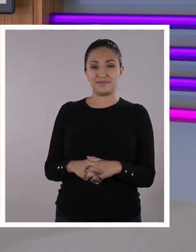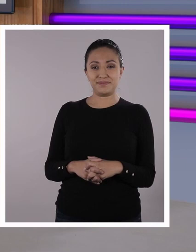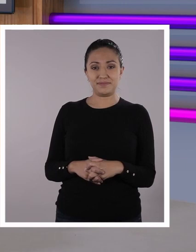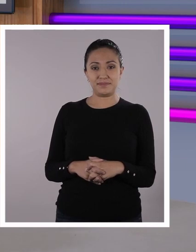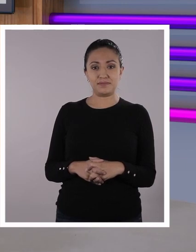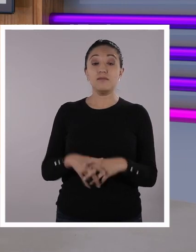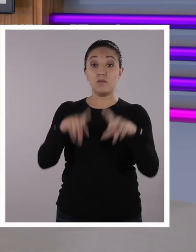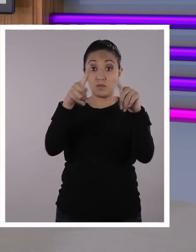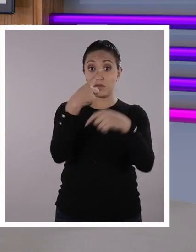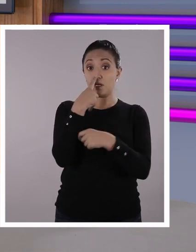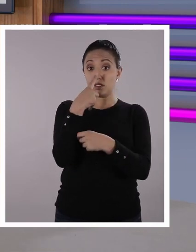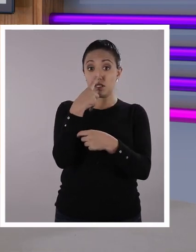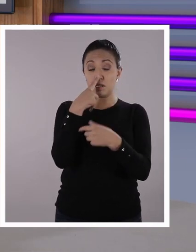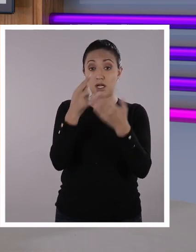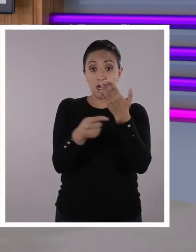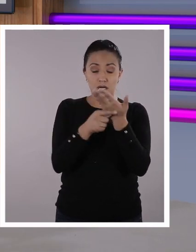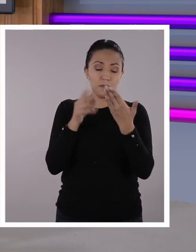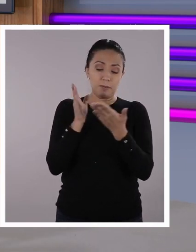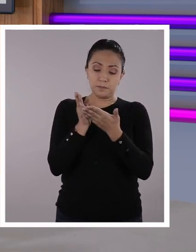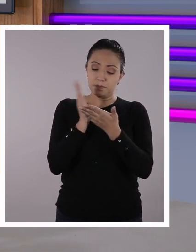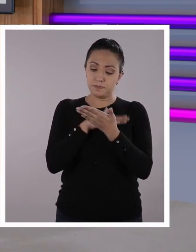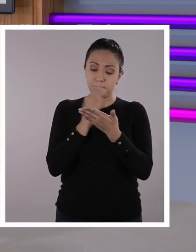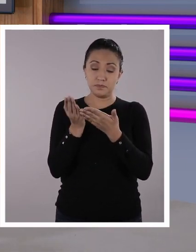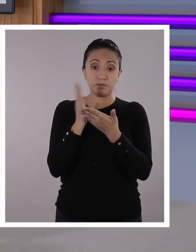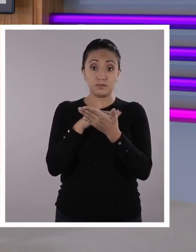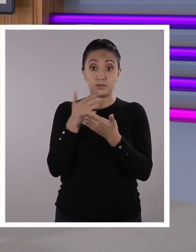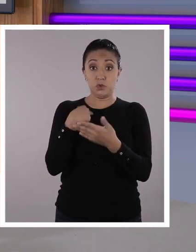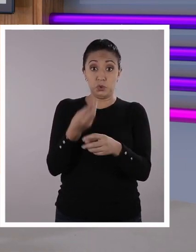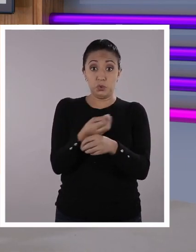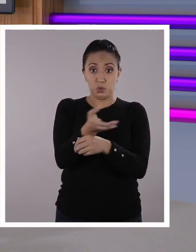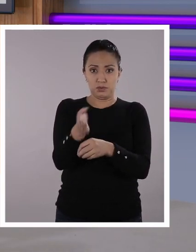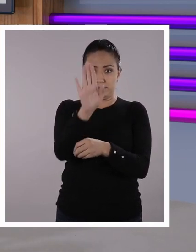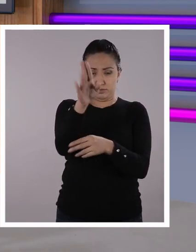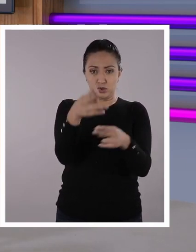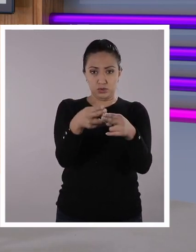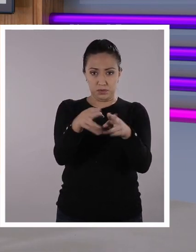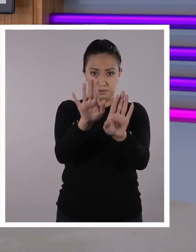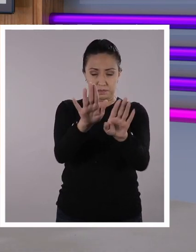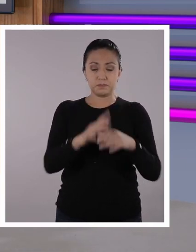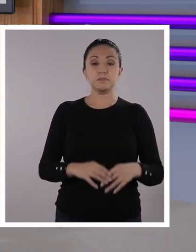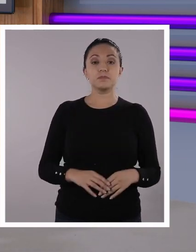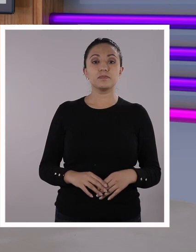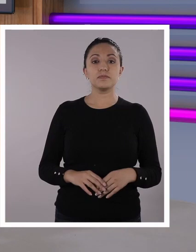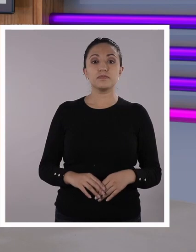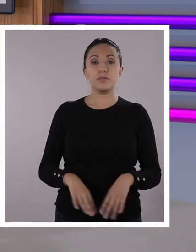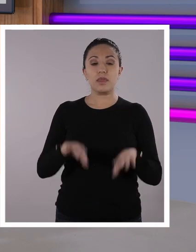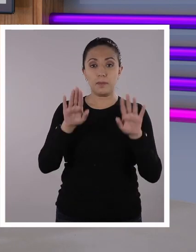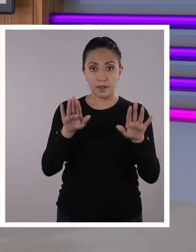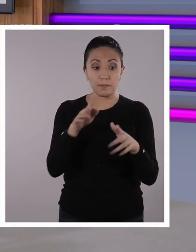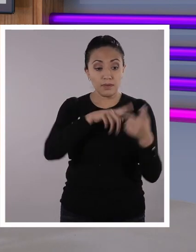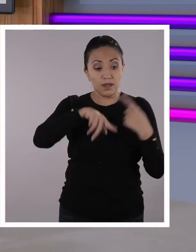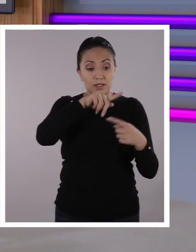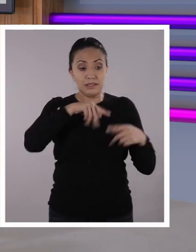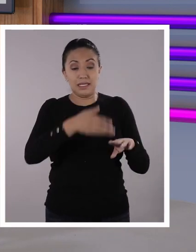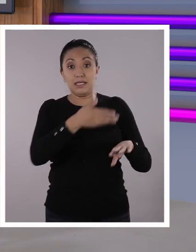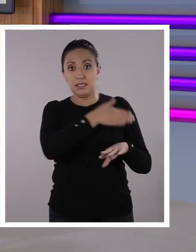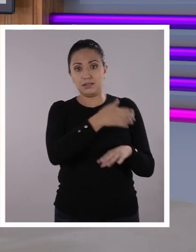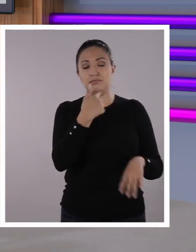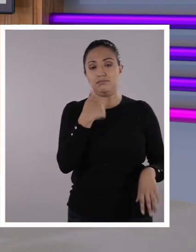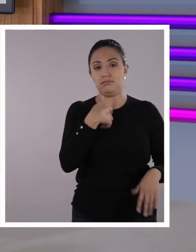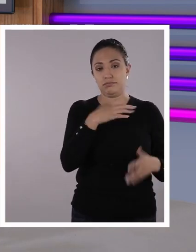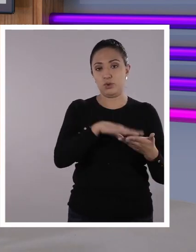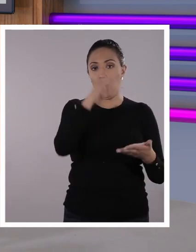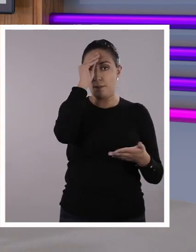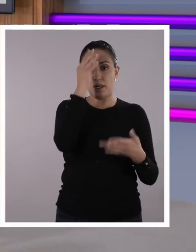En realidad, qué interesante este libro, chicos y chicas. Se los recomiendo. Despuesito les digo el nombre. Pero regresando a lo que pasó antes,